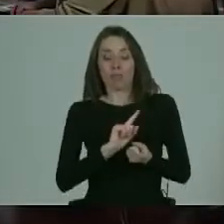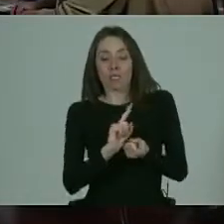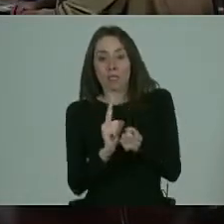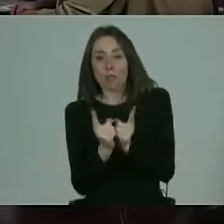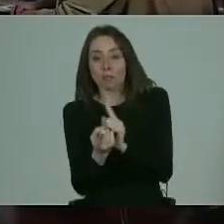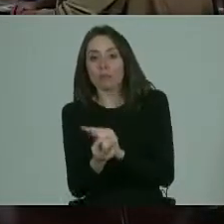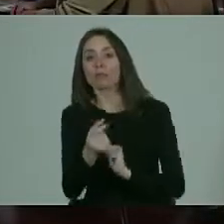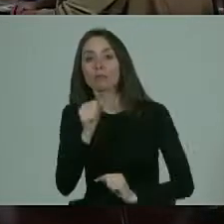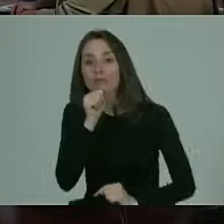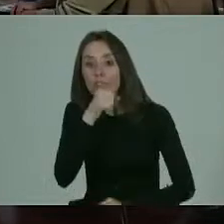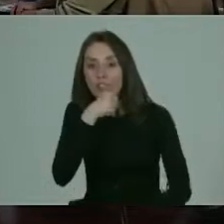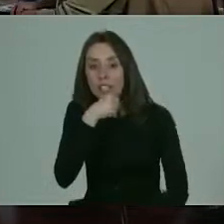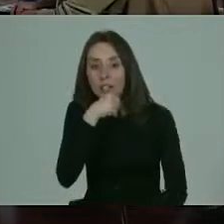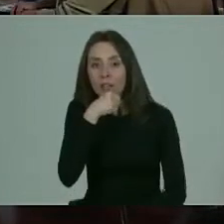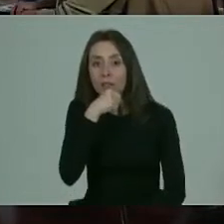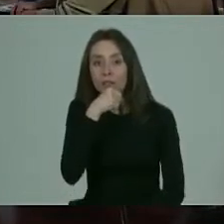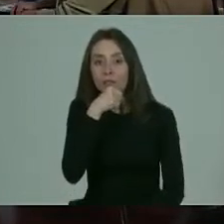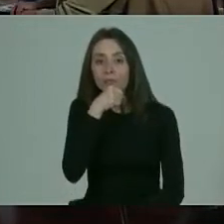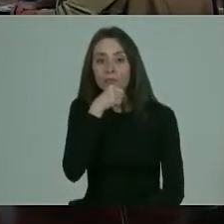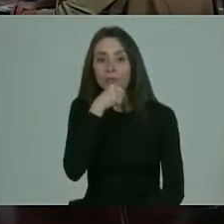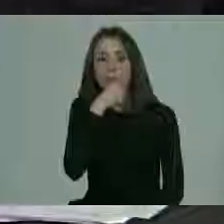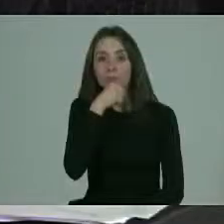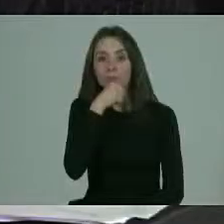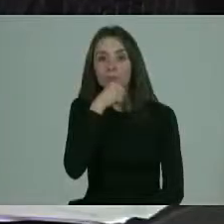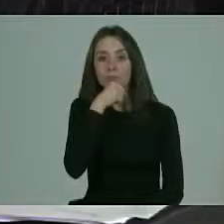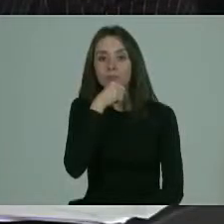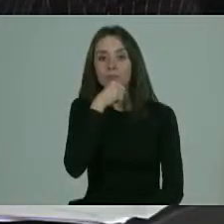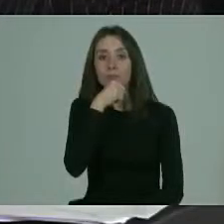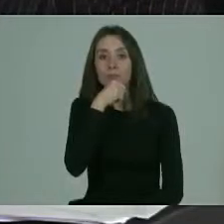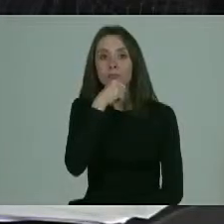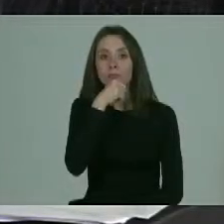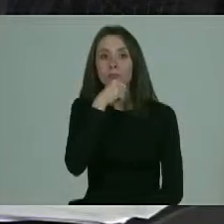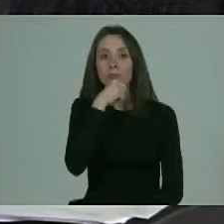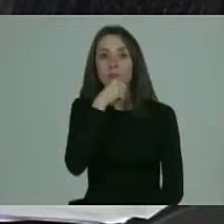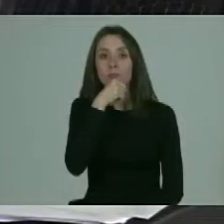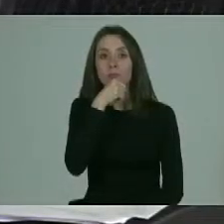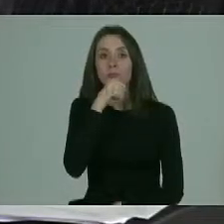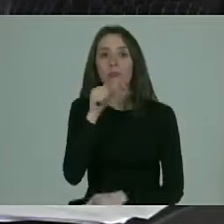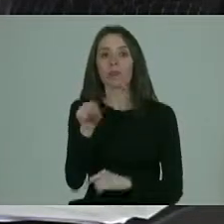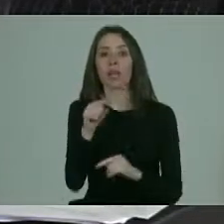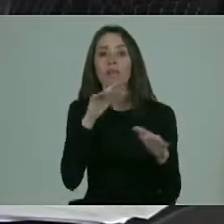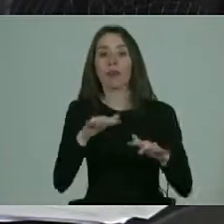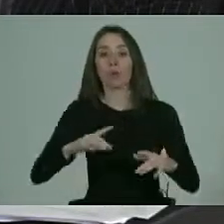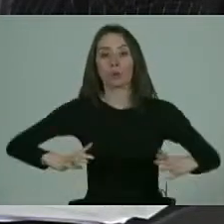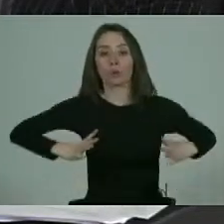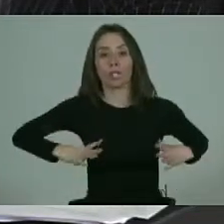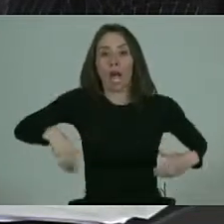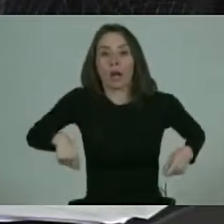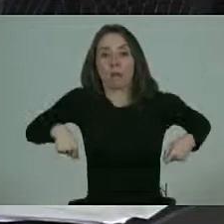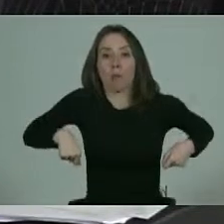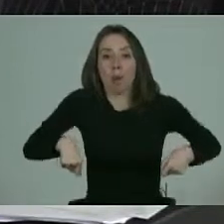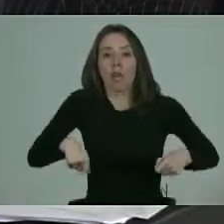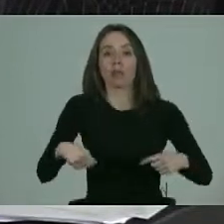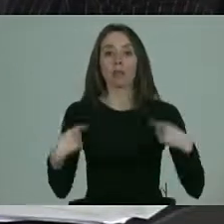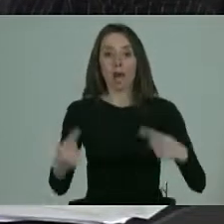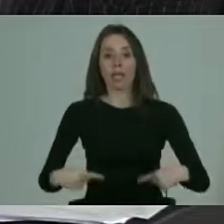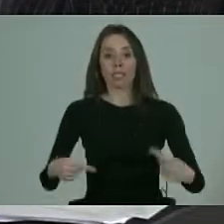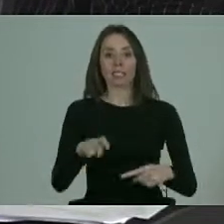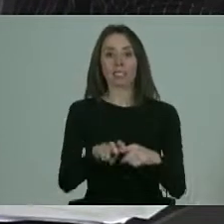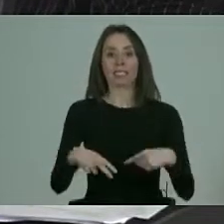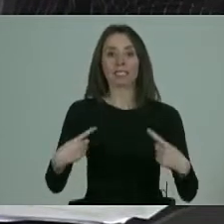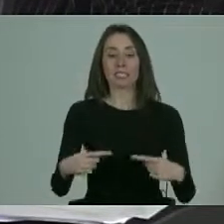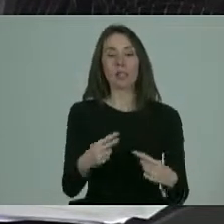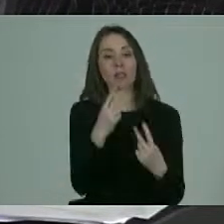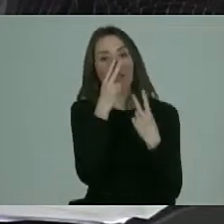y en ese momento vas a hacer uso de muletas, de sillas de ruedas. O sea,